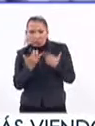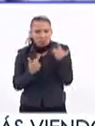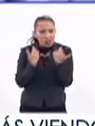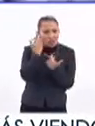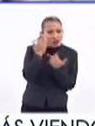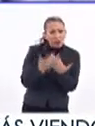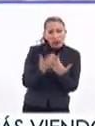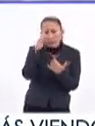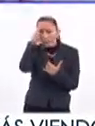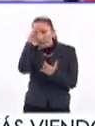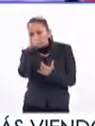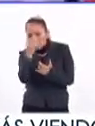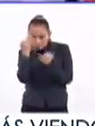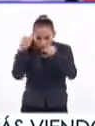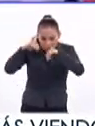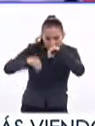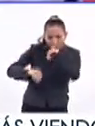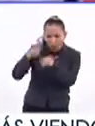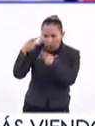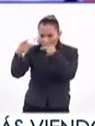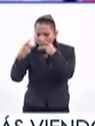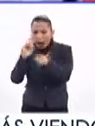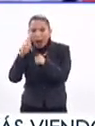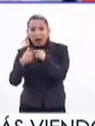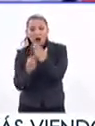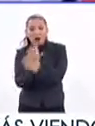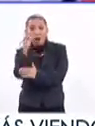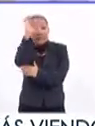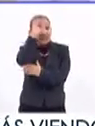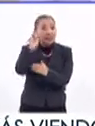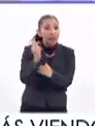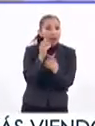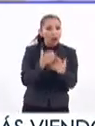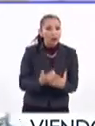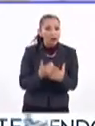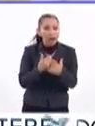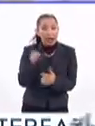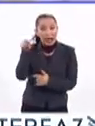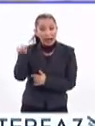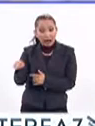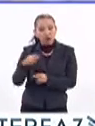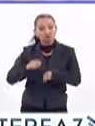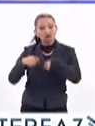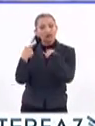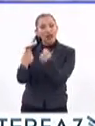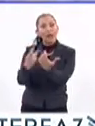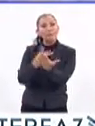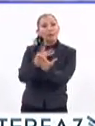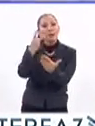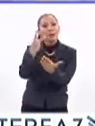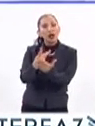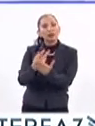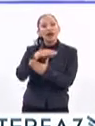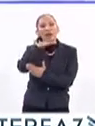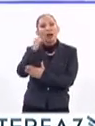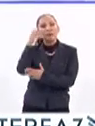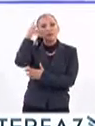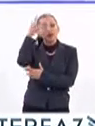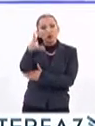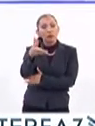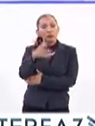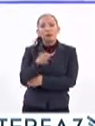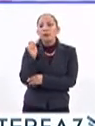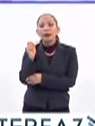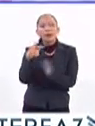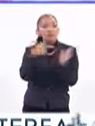empresarial, piensan, inventan o desarrollan algo nuevo en la ciencia y tecnología. A ellos se les otorga el Premio Alemán del Futuro,